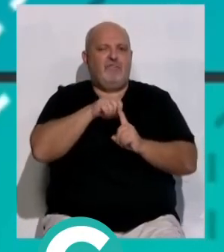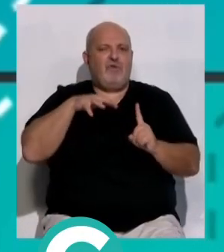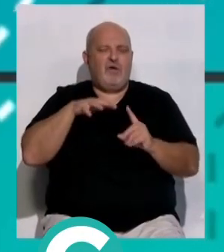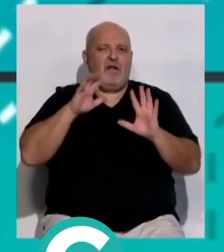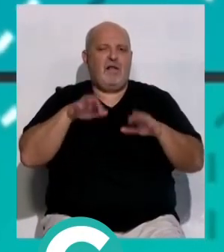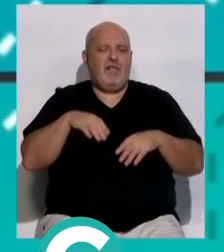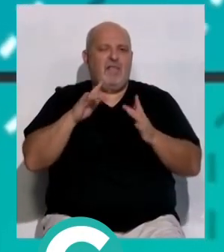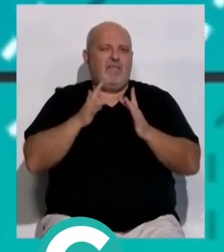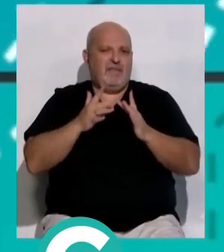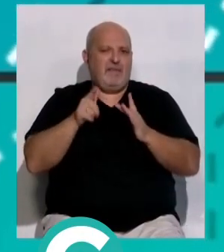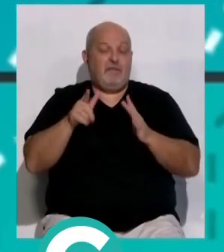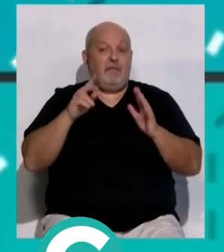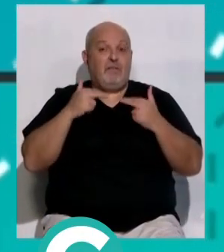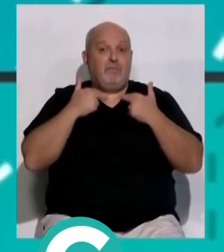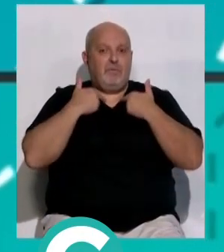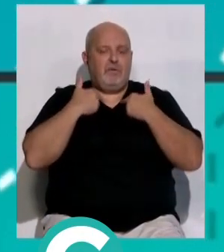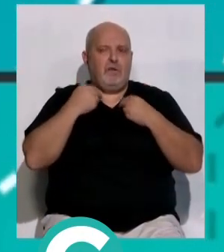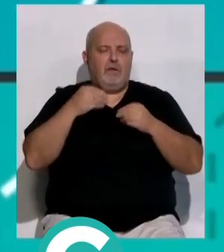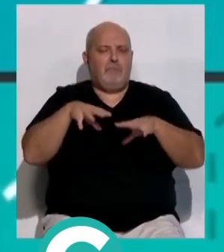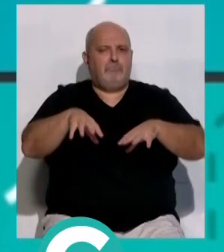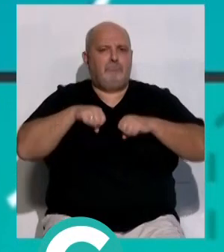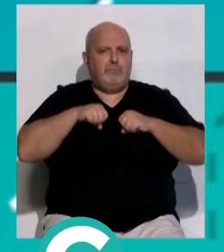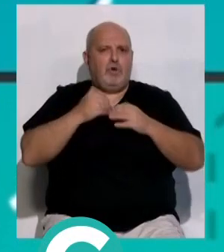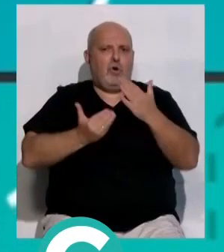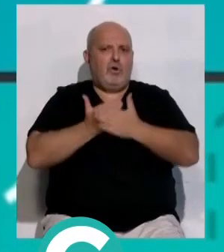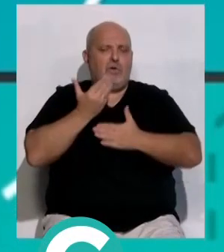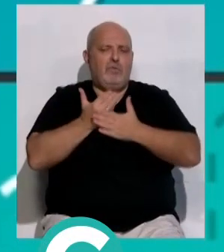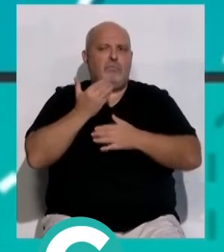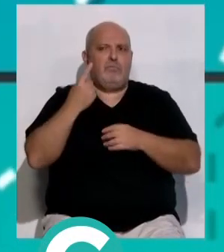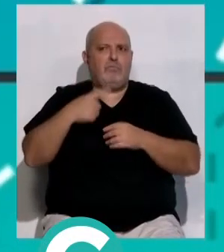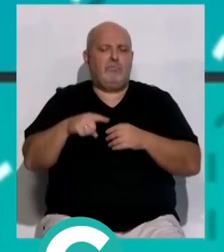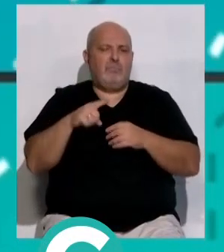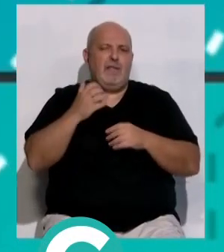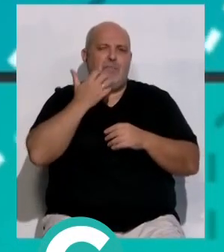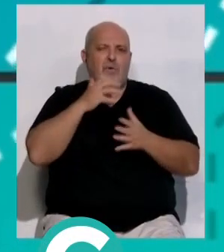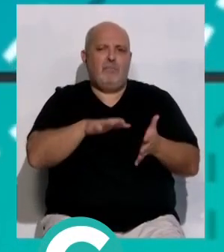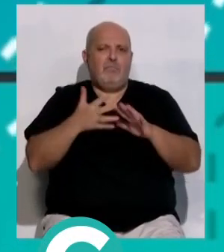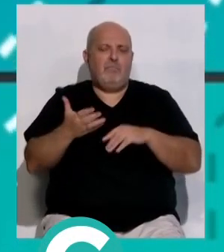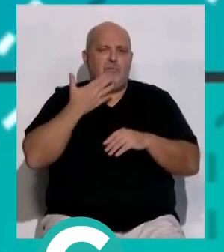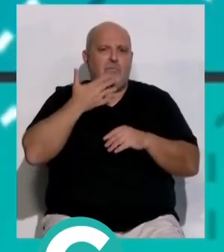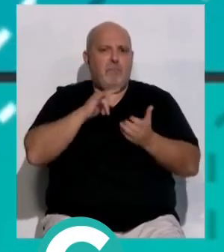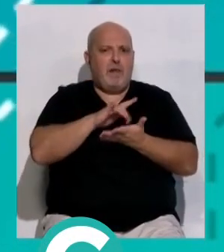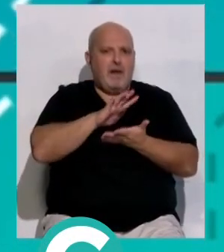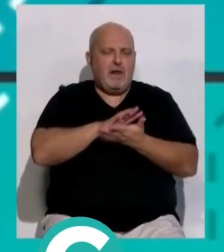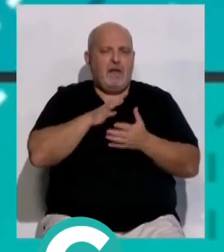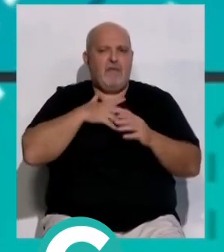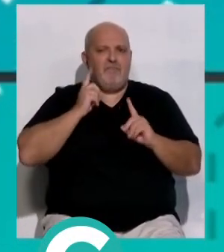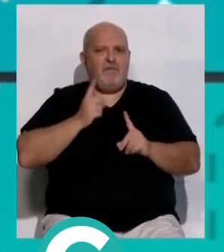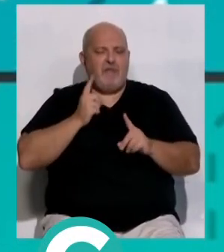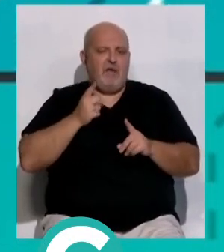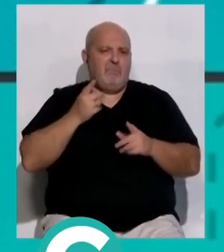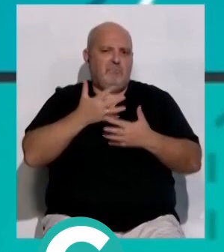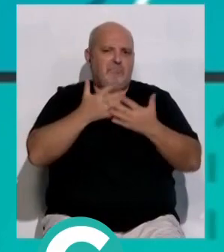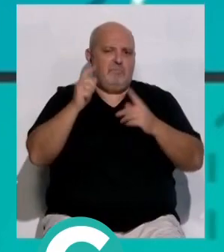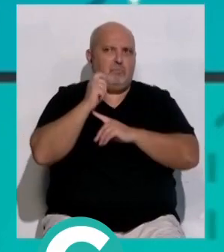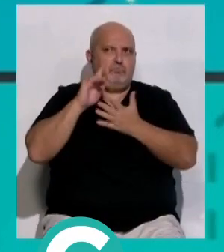Cádiz Digital. La Diputación de Cádiz ha acogido esta jornada donde han puesto como ejemplo a ciudades como Málaga y Bilbao y sus casos